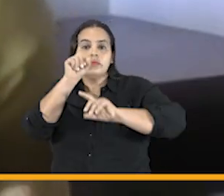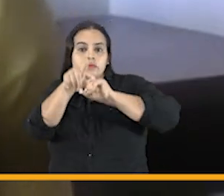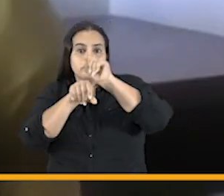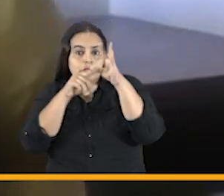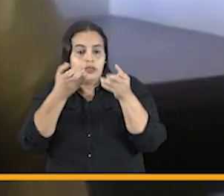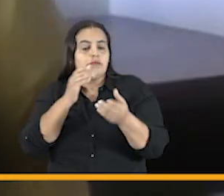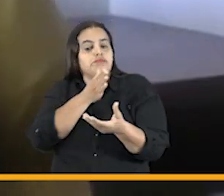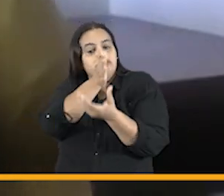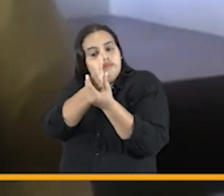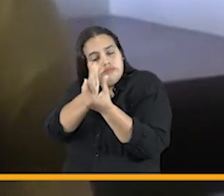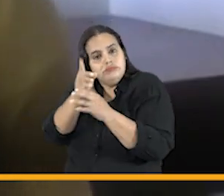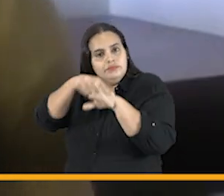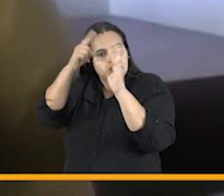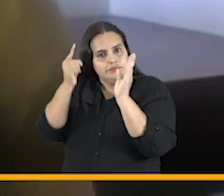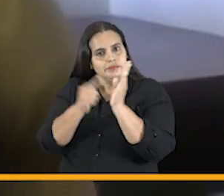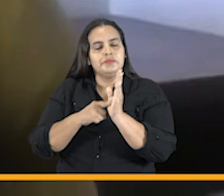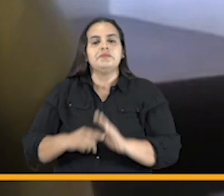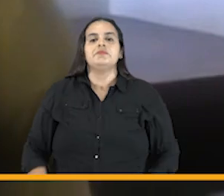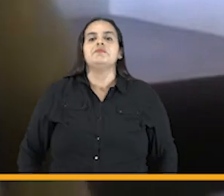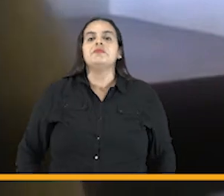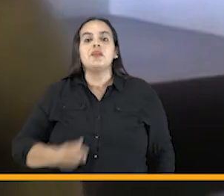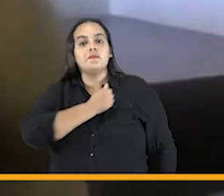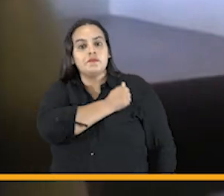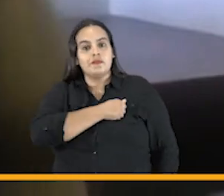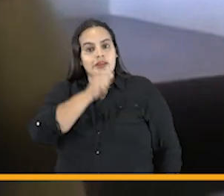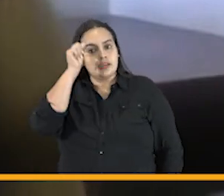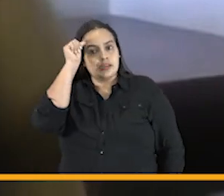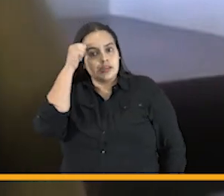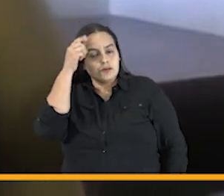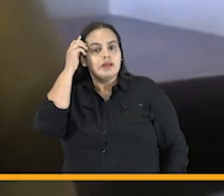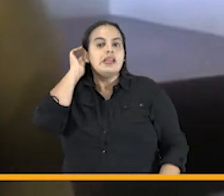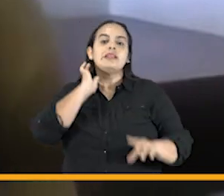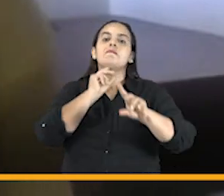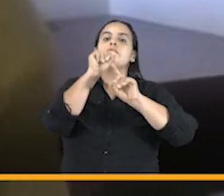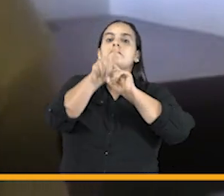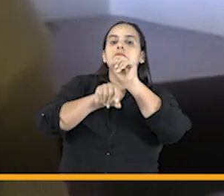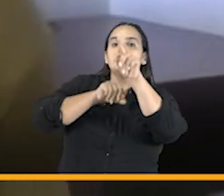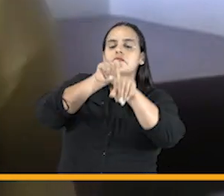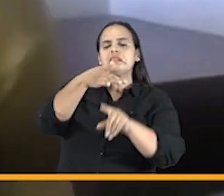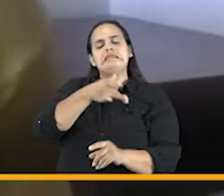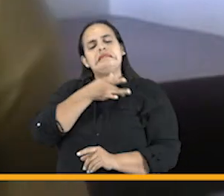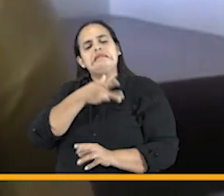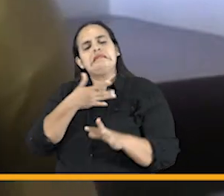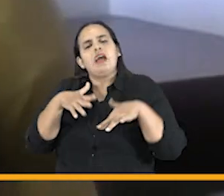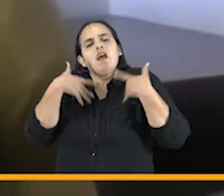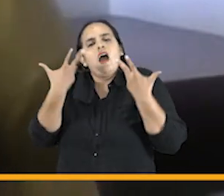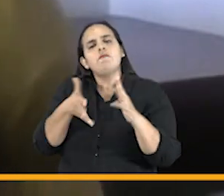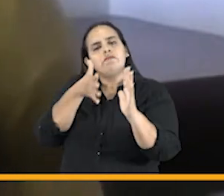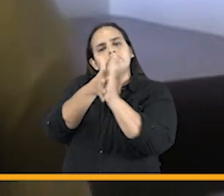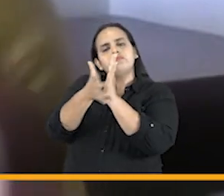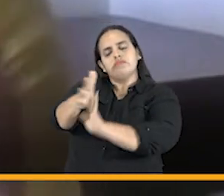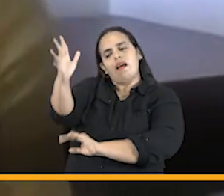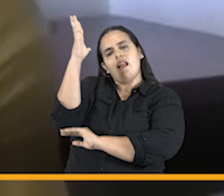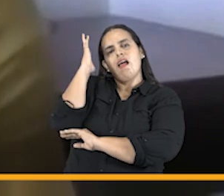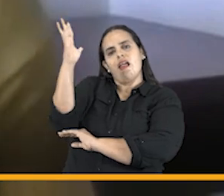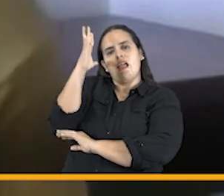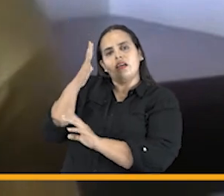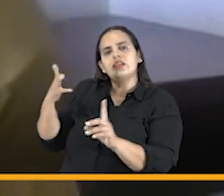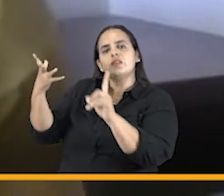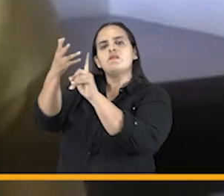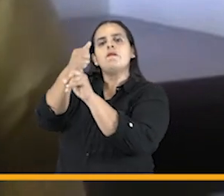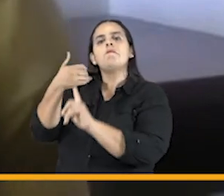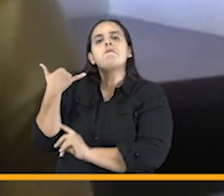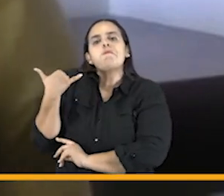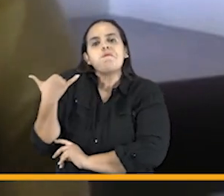Por favor, recuerde diligenciar la encuesta de satisfacción de esta audiencia que se encuentra disponible en este